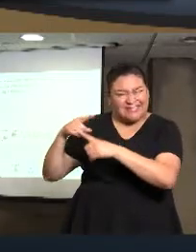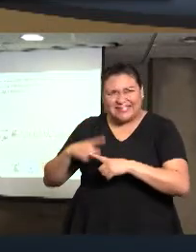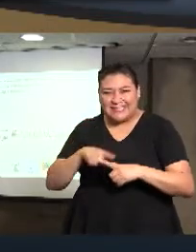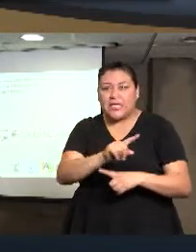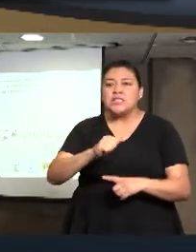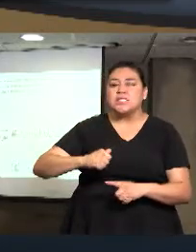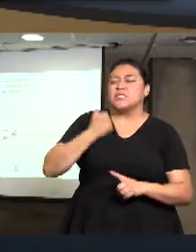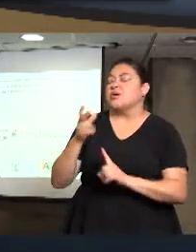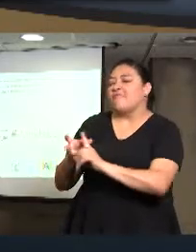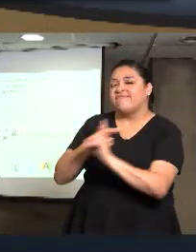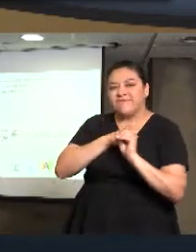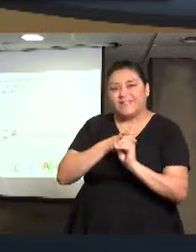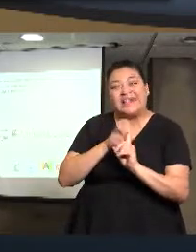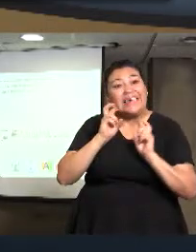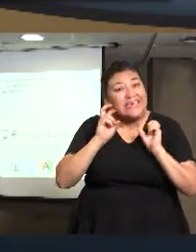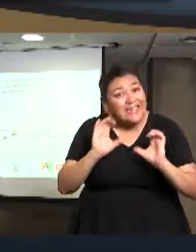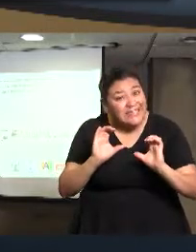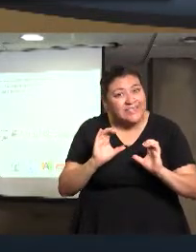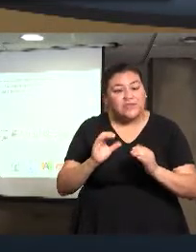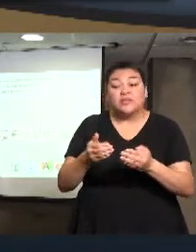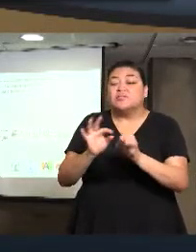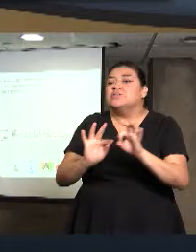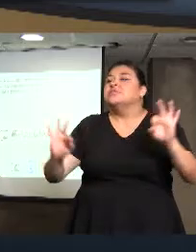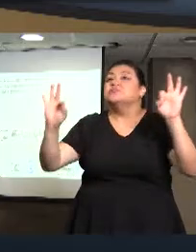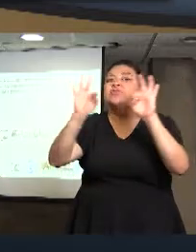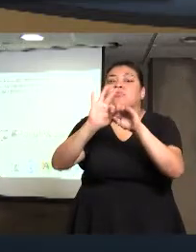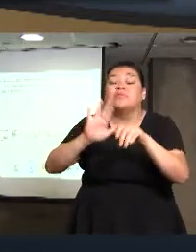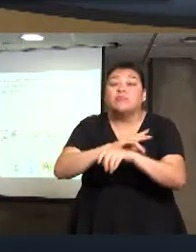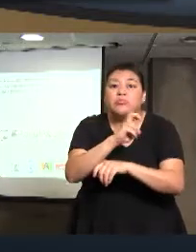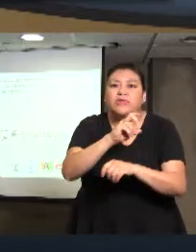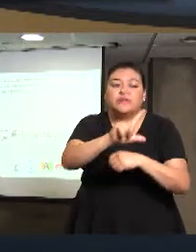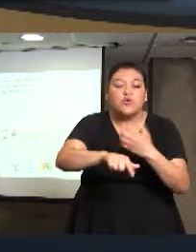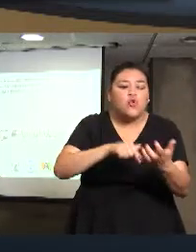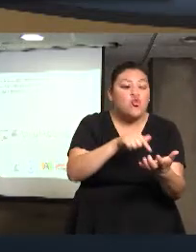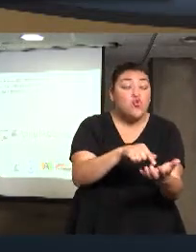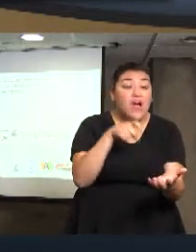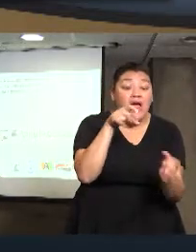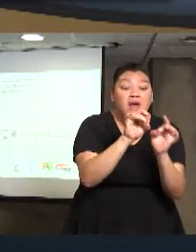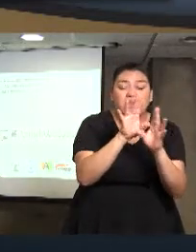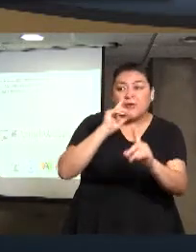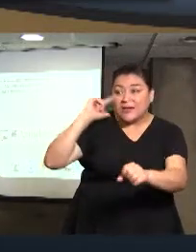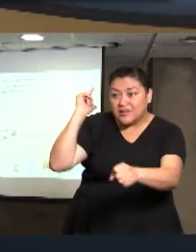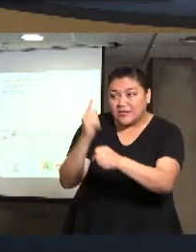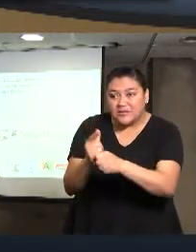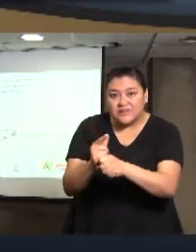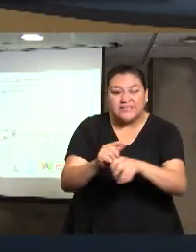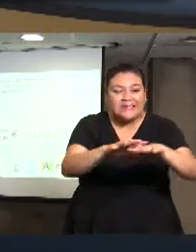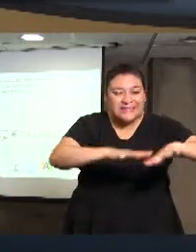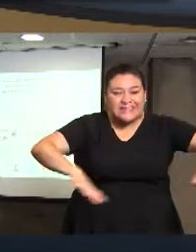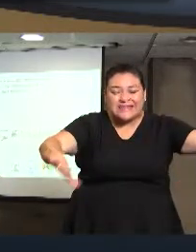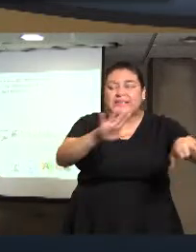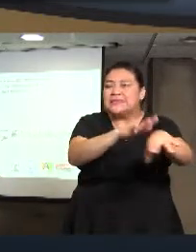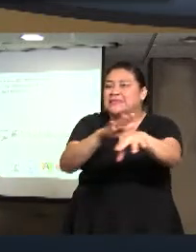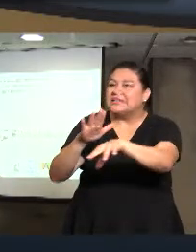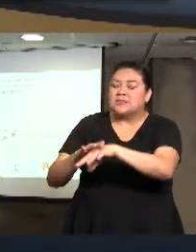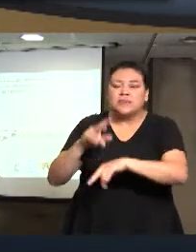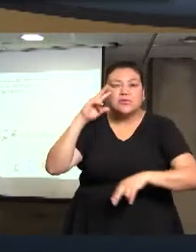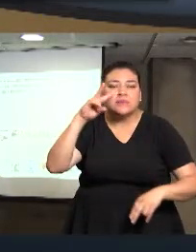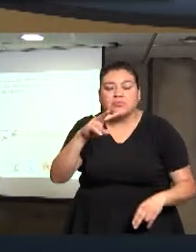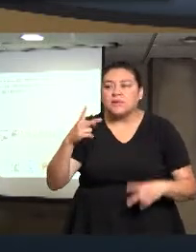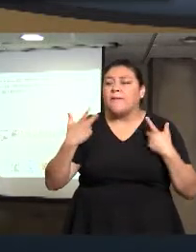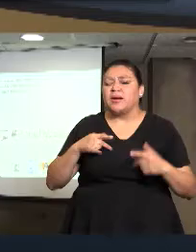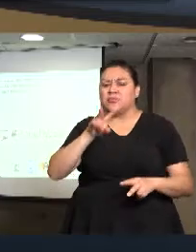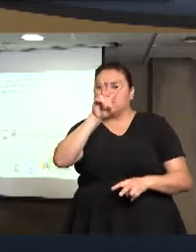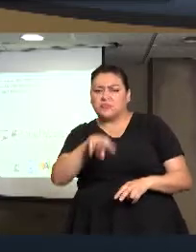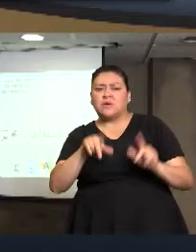tenemos con esta jornada, es acudir a las centrales de autobuses, decirles a las personas que vean más allá de las apariencias,